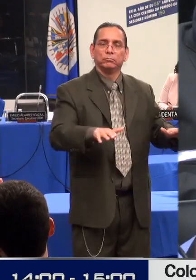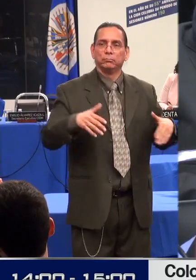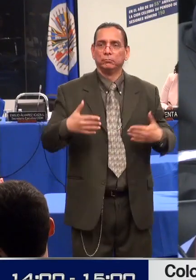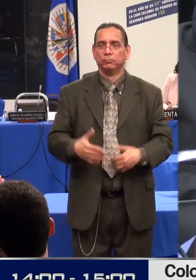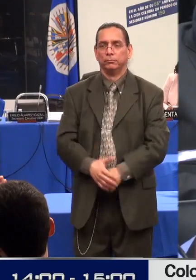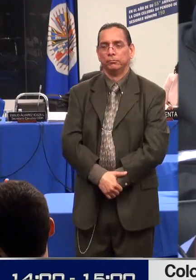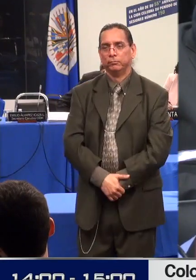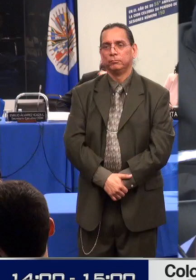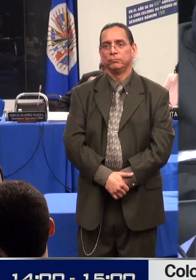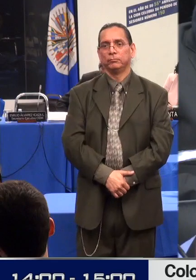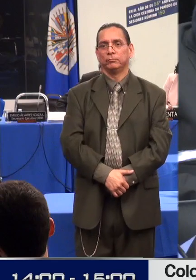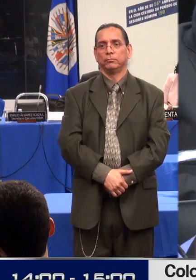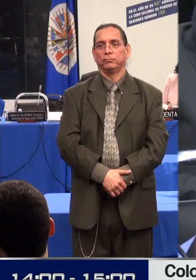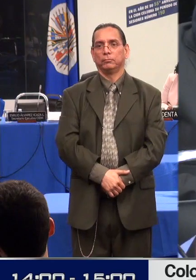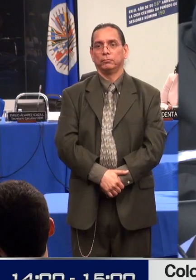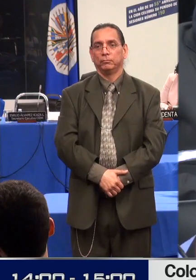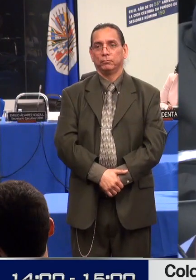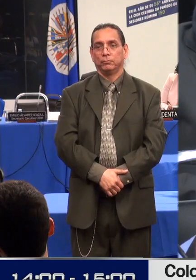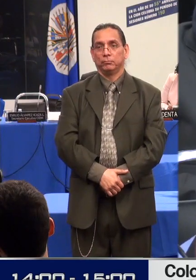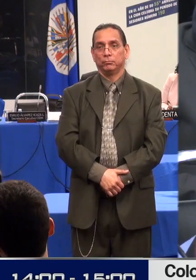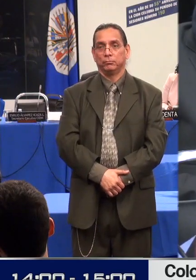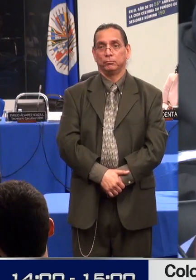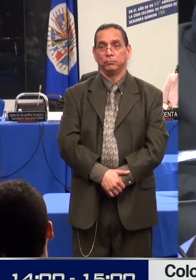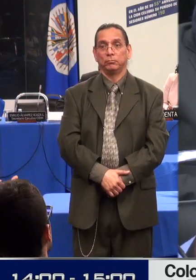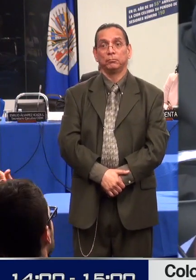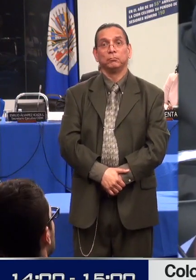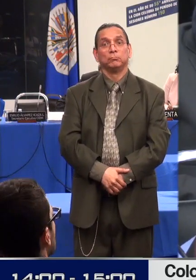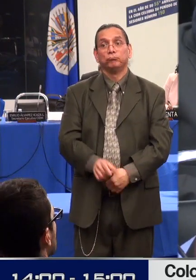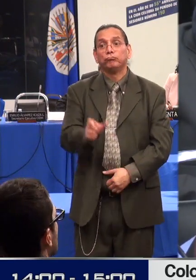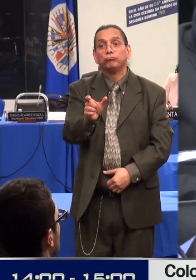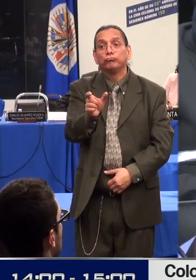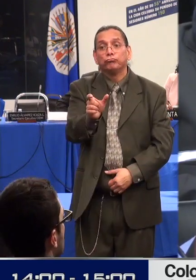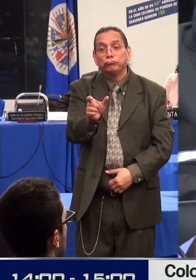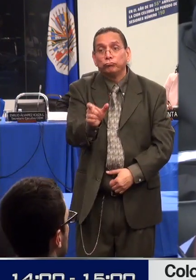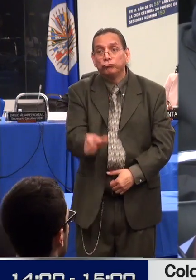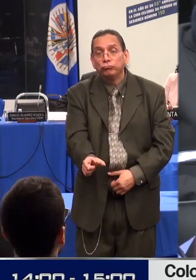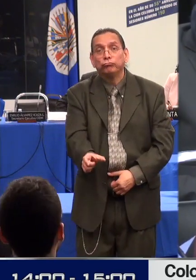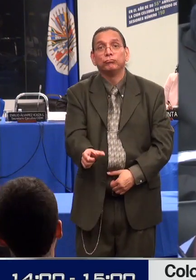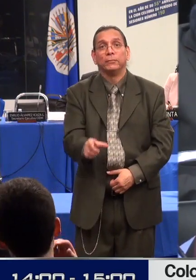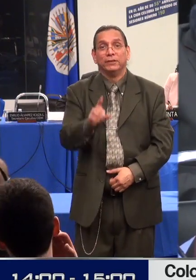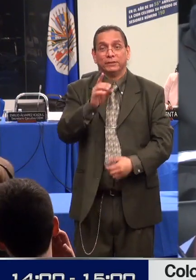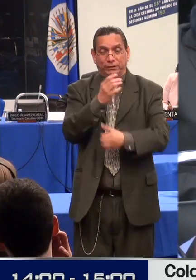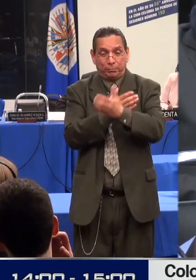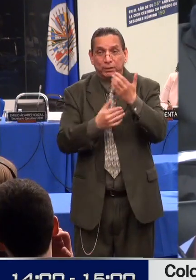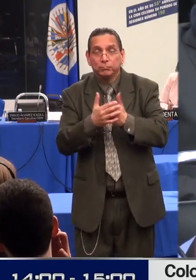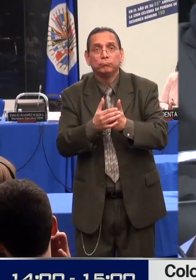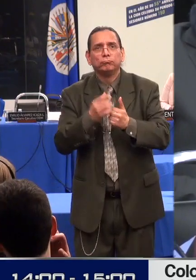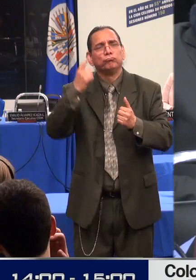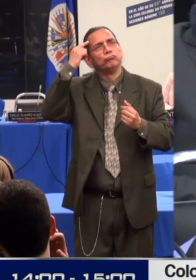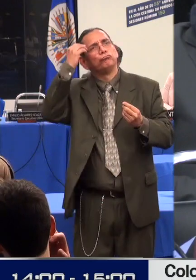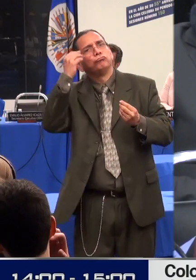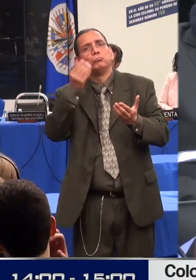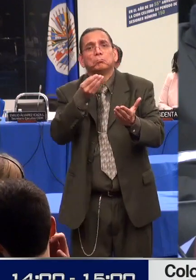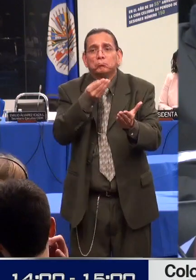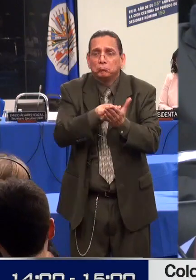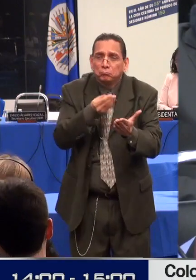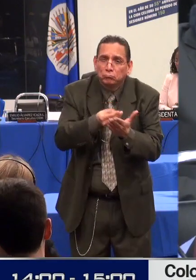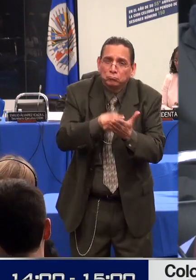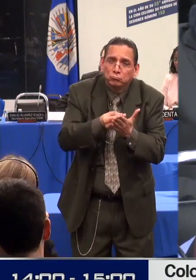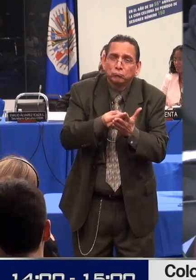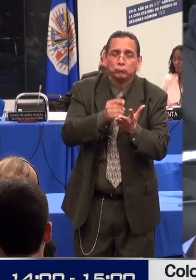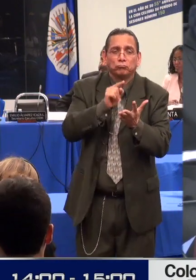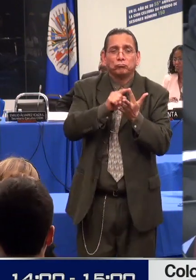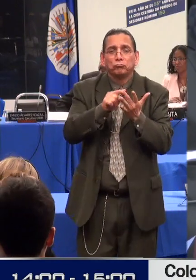realizar una esterilización quirúrgica. En ninguno de los casos que hemos conocido, la persona con discapacidad conoce las